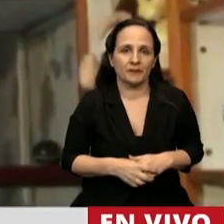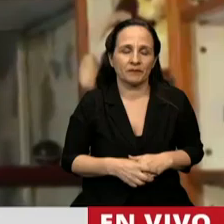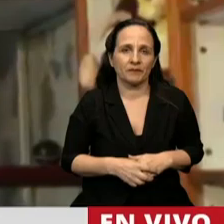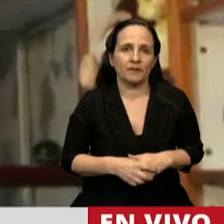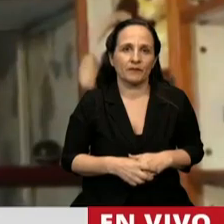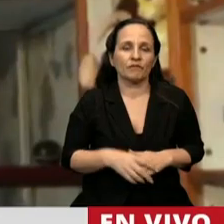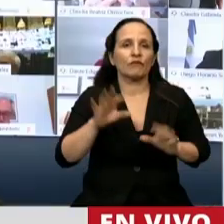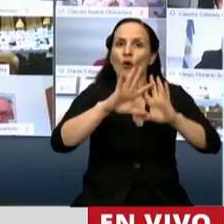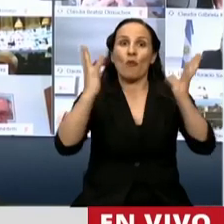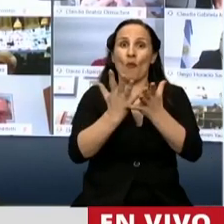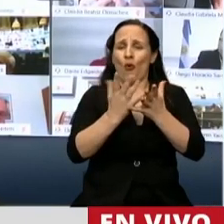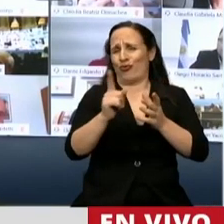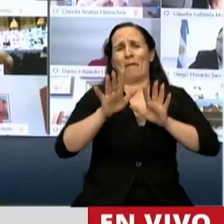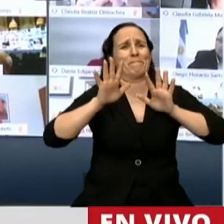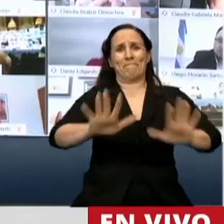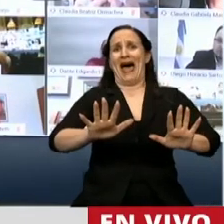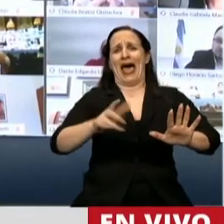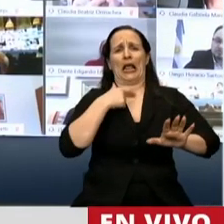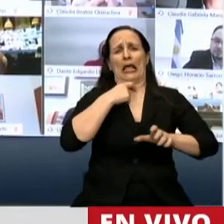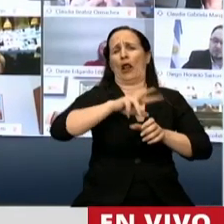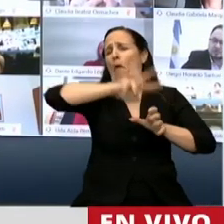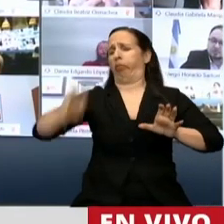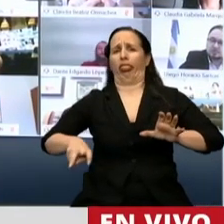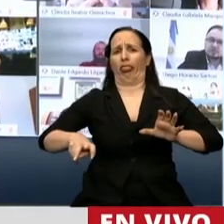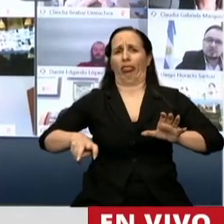Paren el mundo que me quiero bajar.